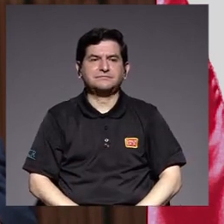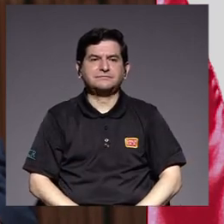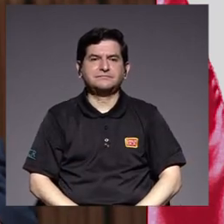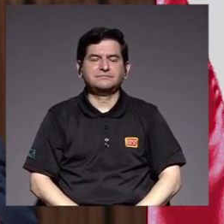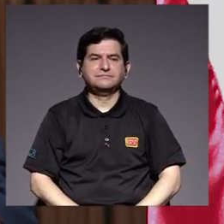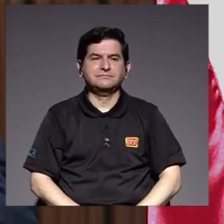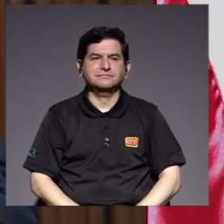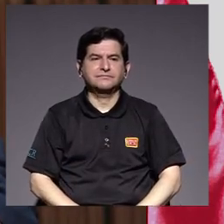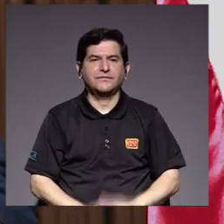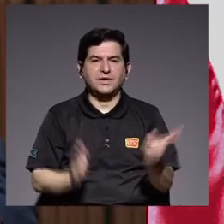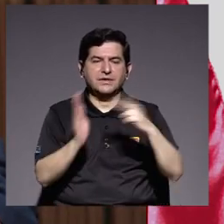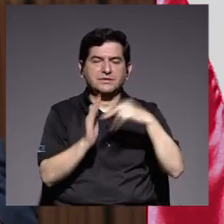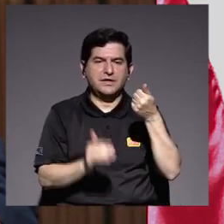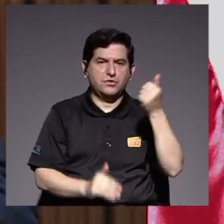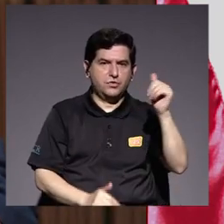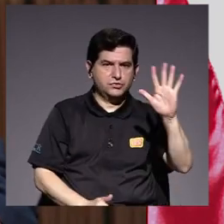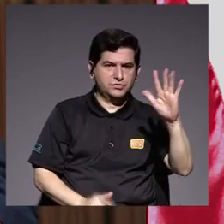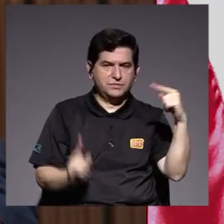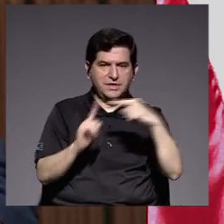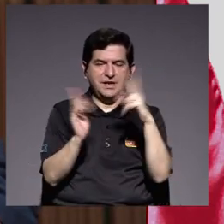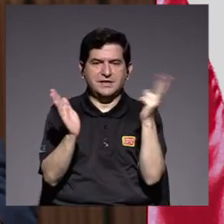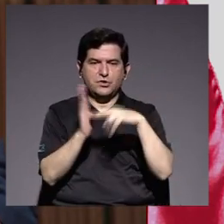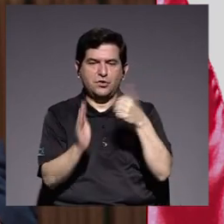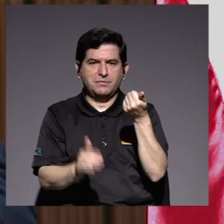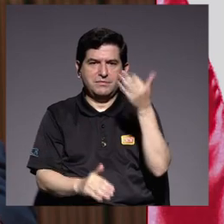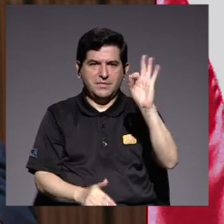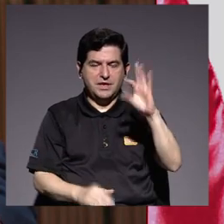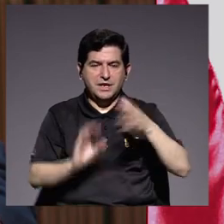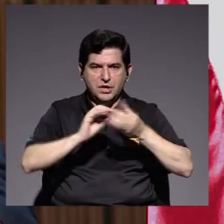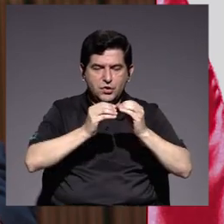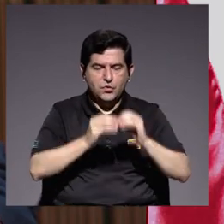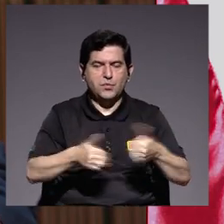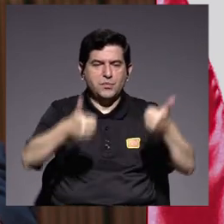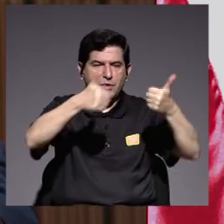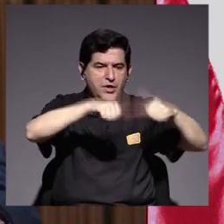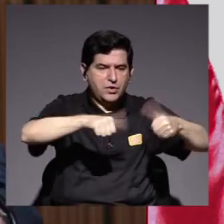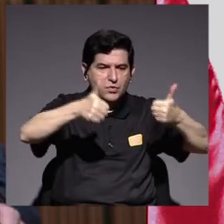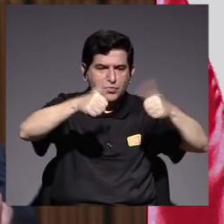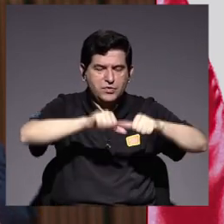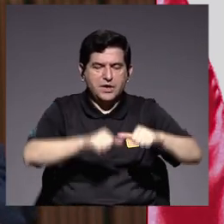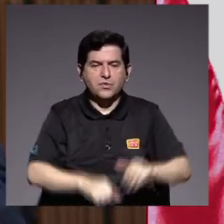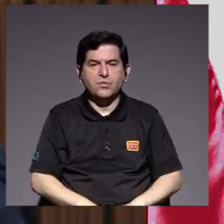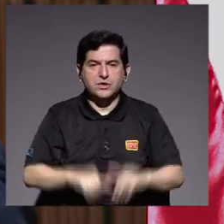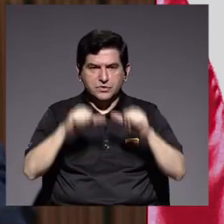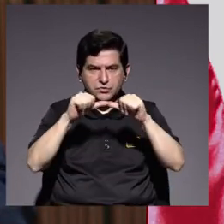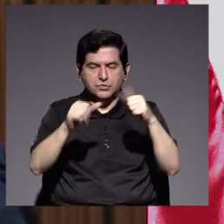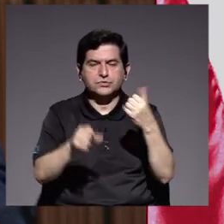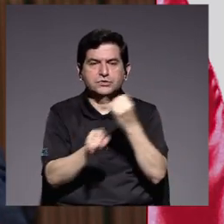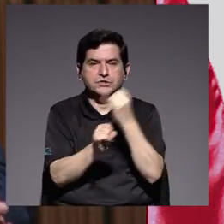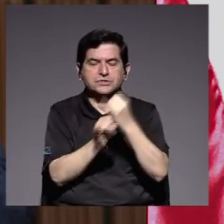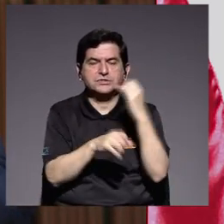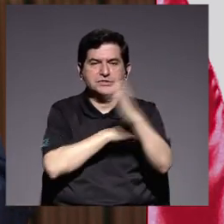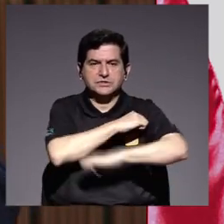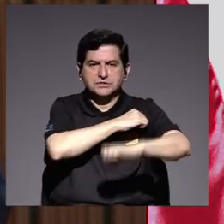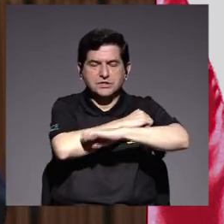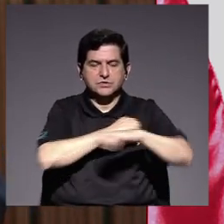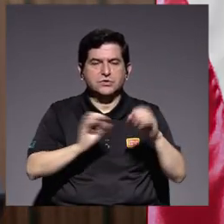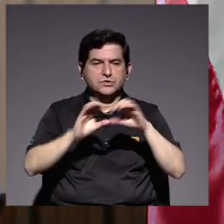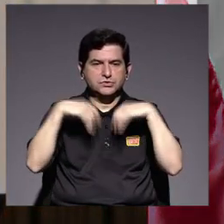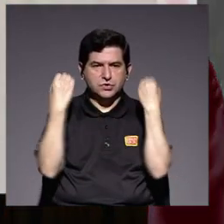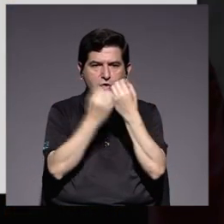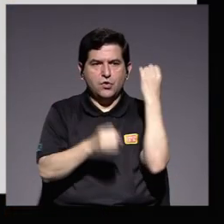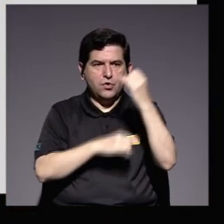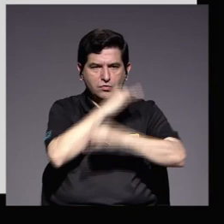entre el 2015 y el 2019 la cantidad de convenios vigentes con instituciones extranjeras y organismos